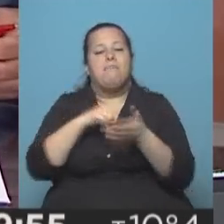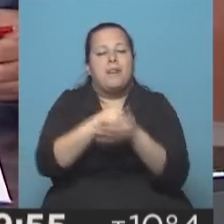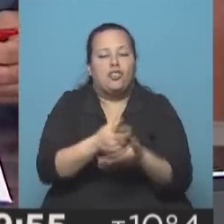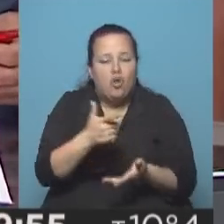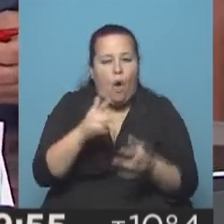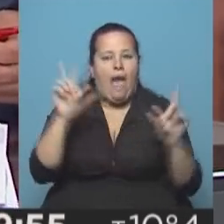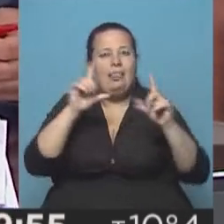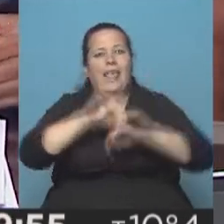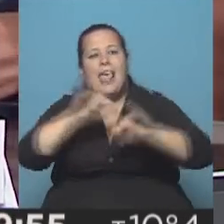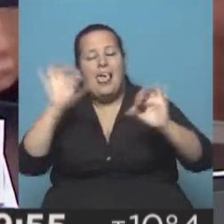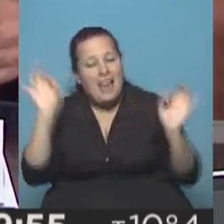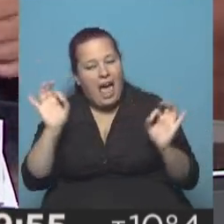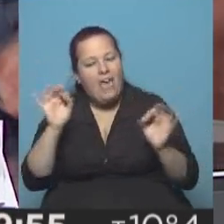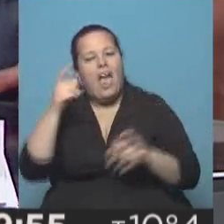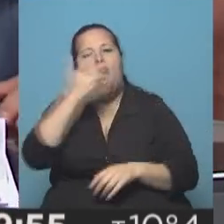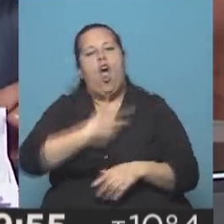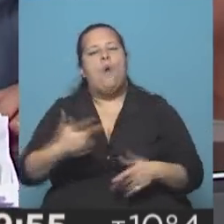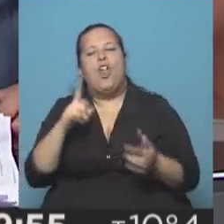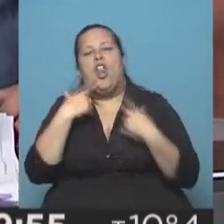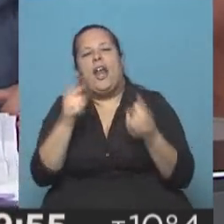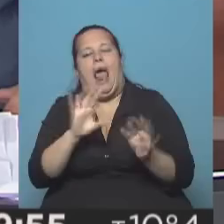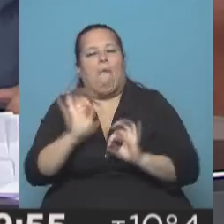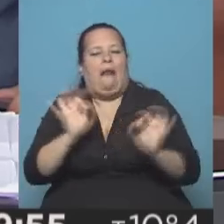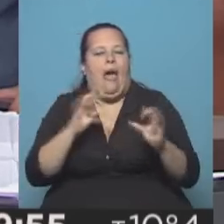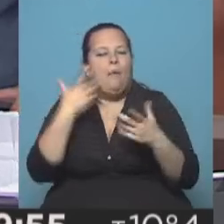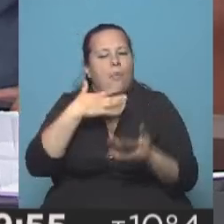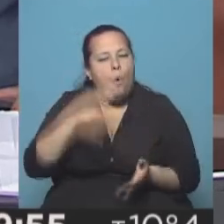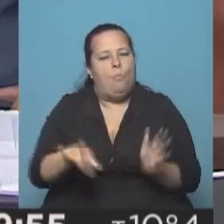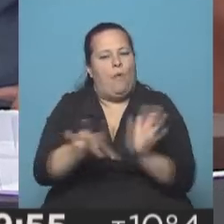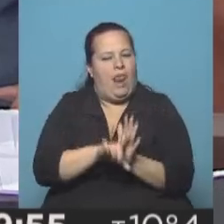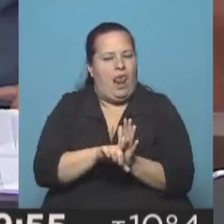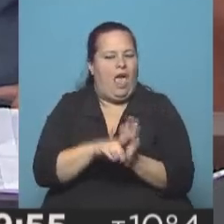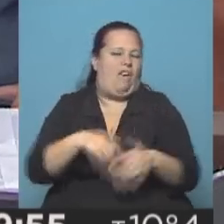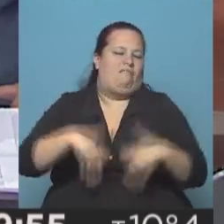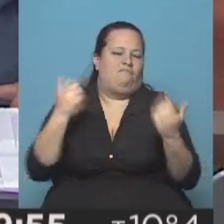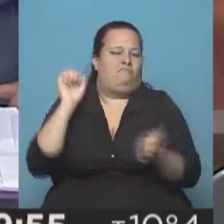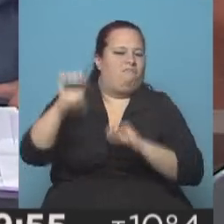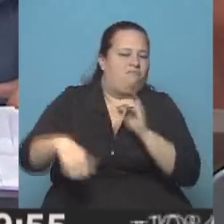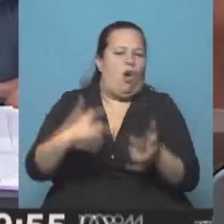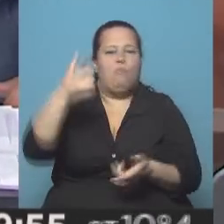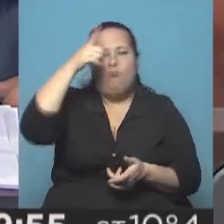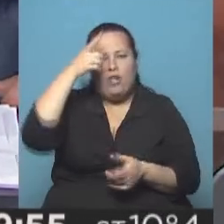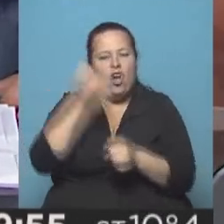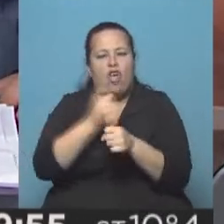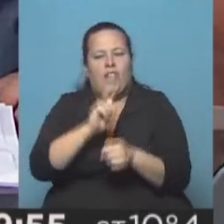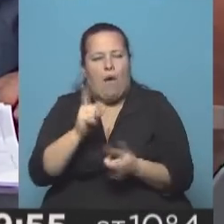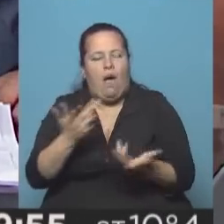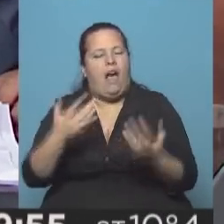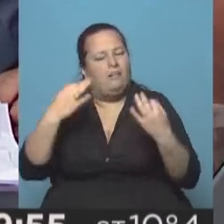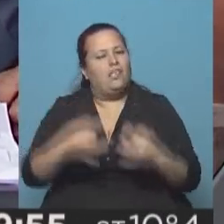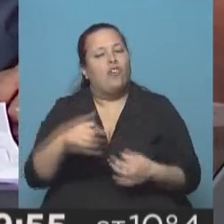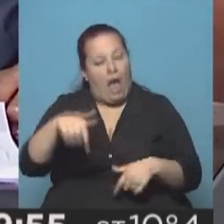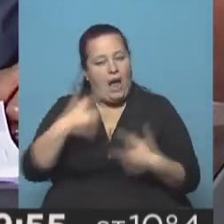mediática, los funcionarios no exigen que se cumplan con las leyes, ni los policías actúan como deben. Por lo tanto,